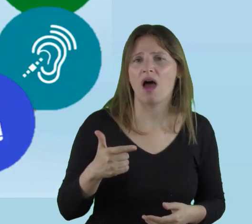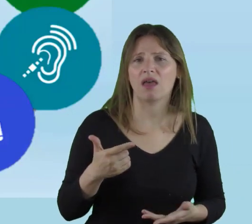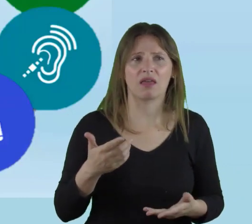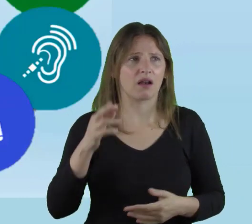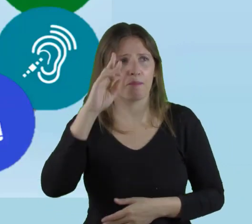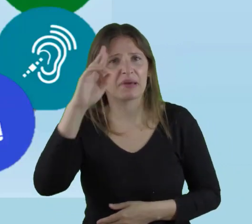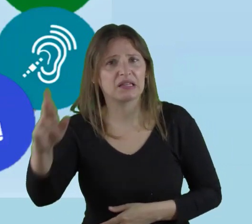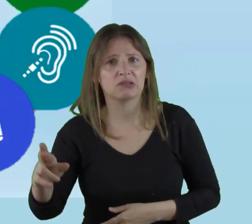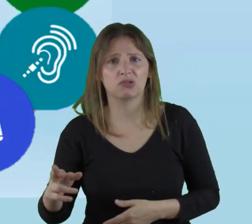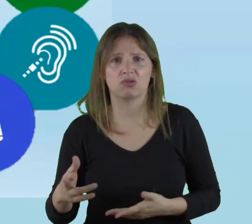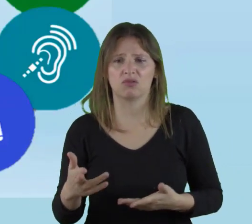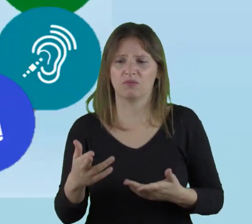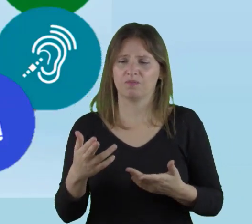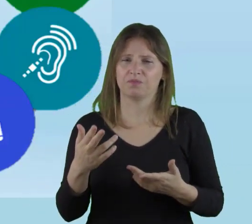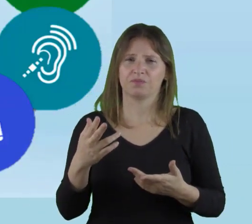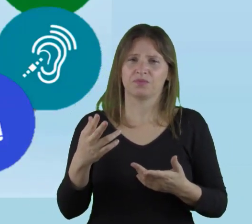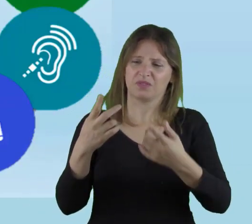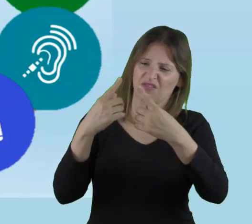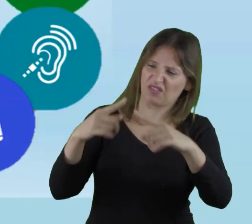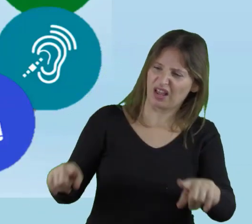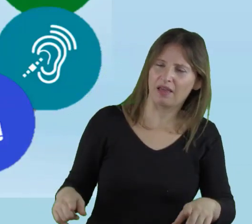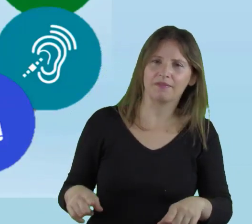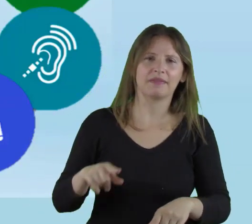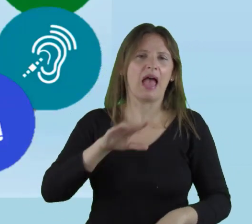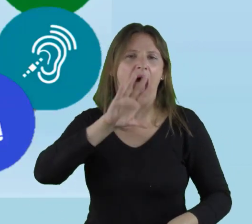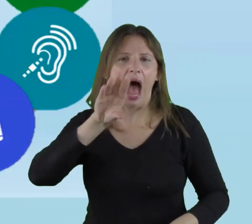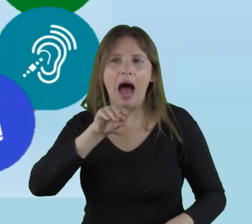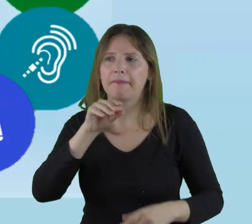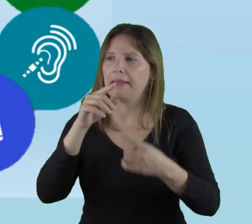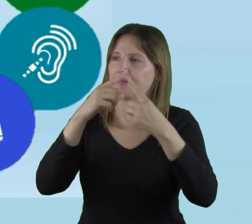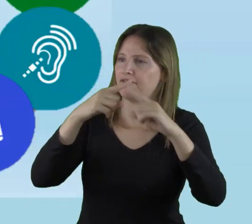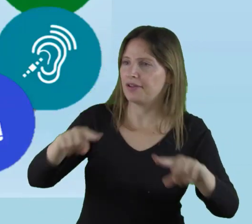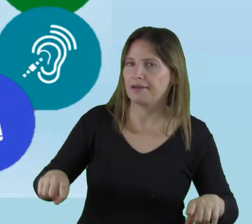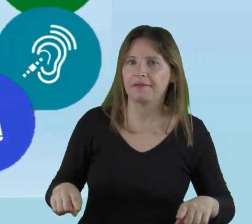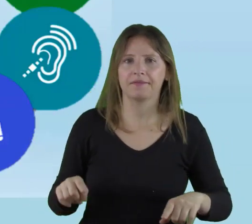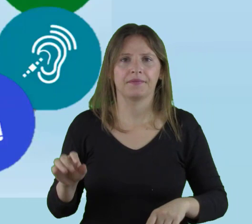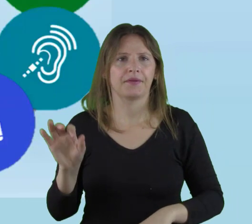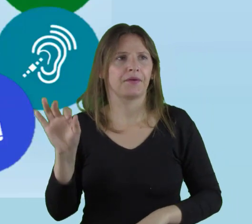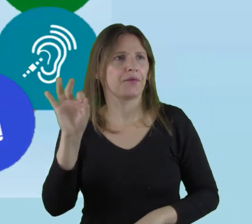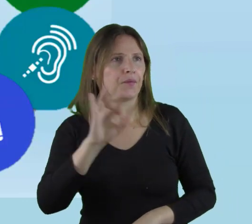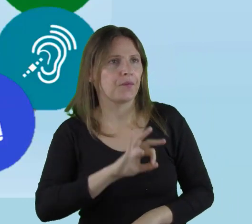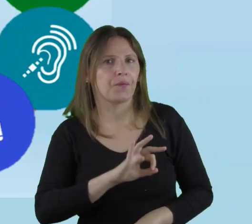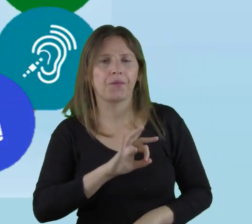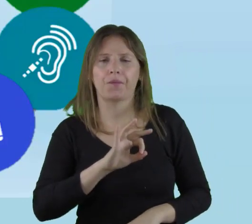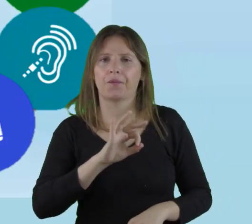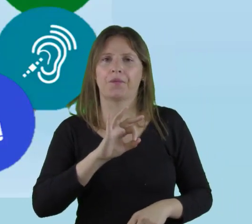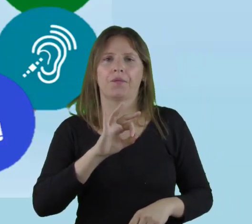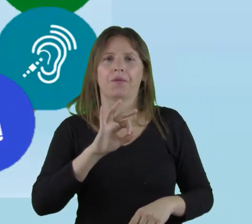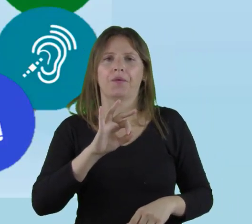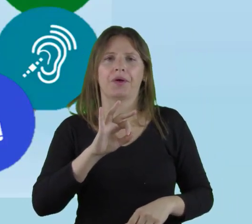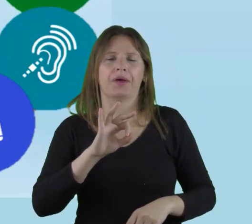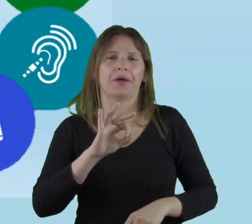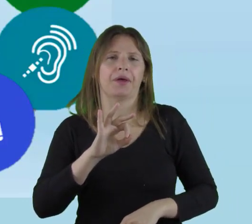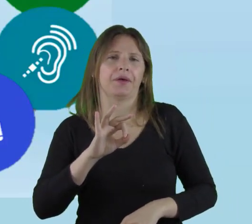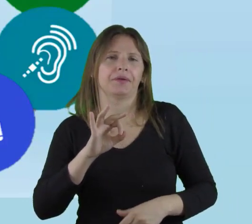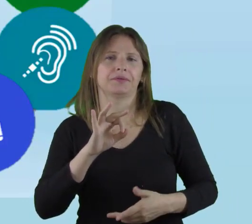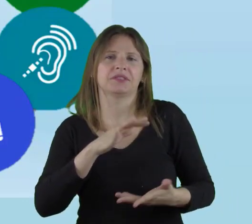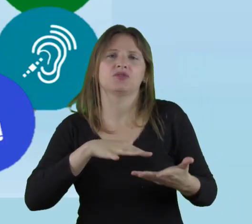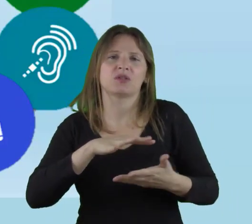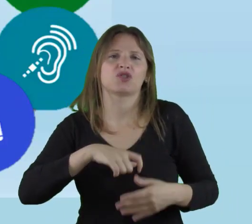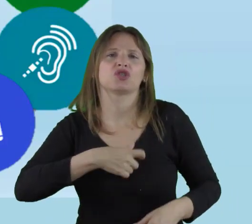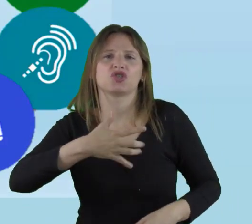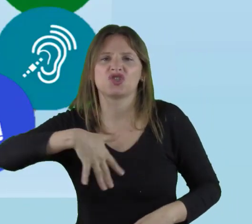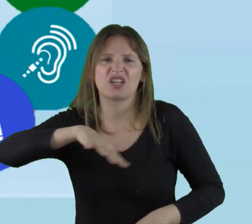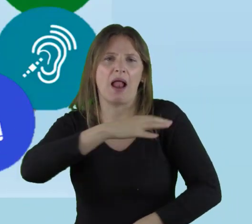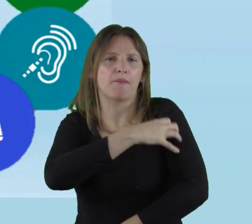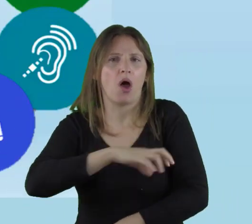no hay un respeto a las diferencias, al que habla diferente, al que tiene otra condición social, al